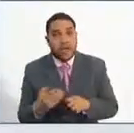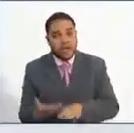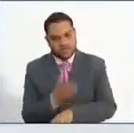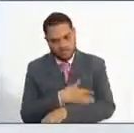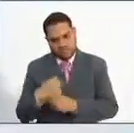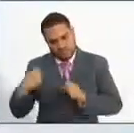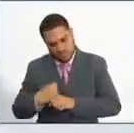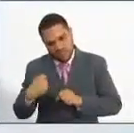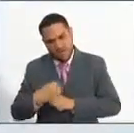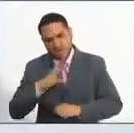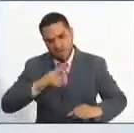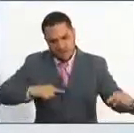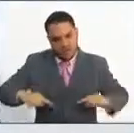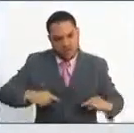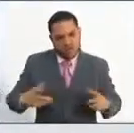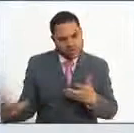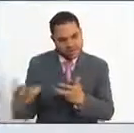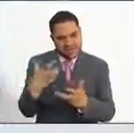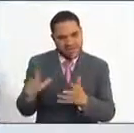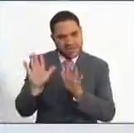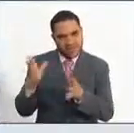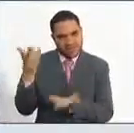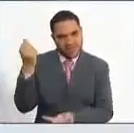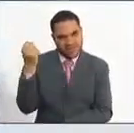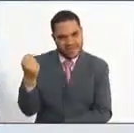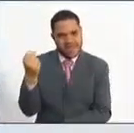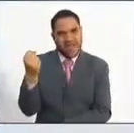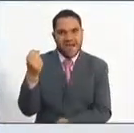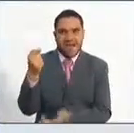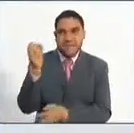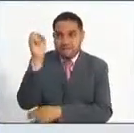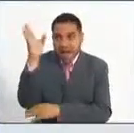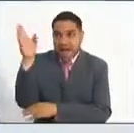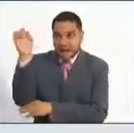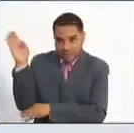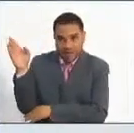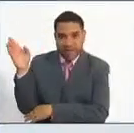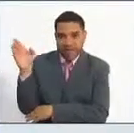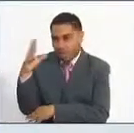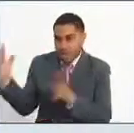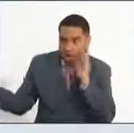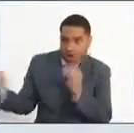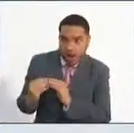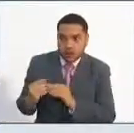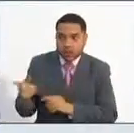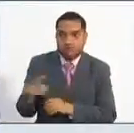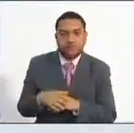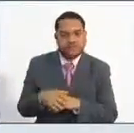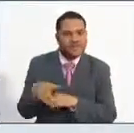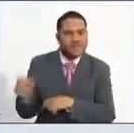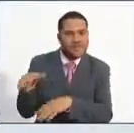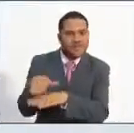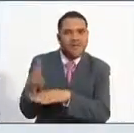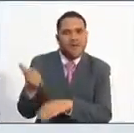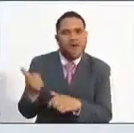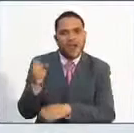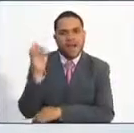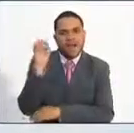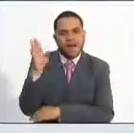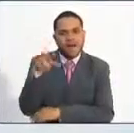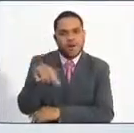adelantado y coordinado con el sistema financiero y particularmente con algunos bancos. La mayoría de las veces le hemos venido adelantando con el Banco Popular